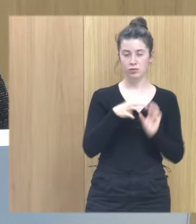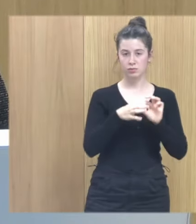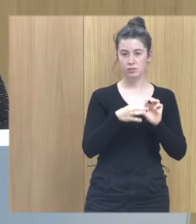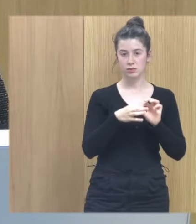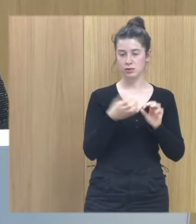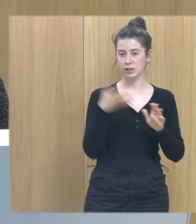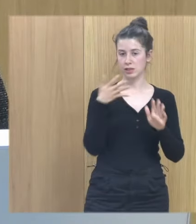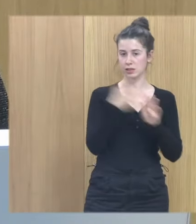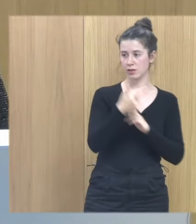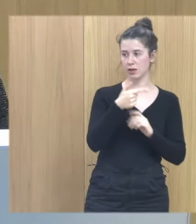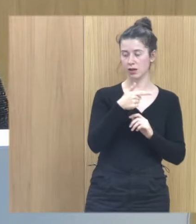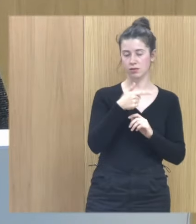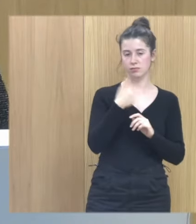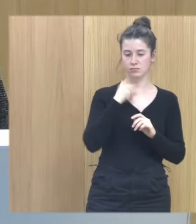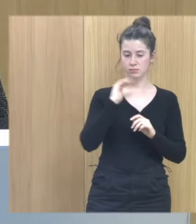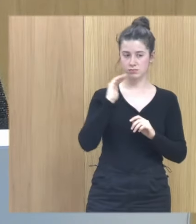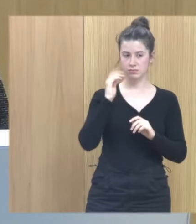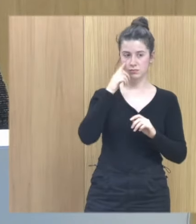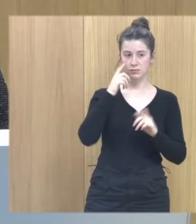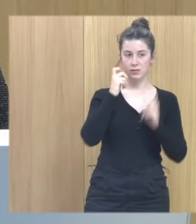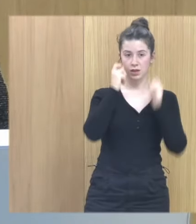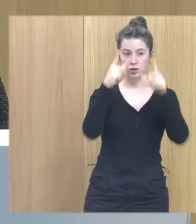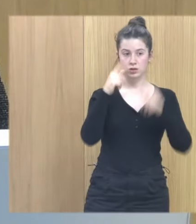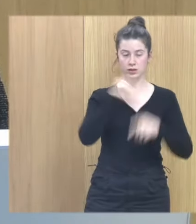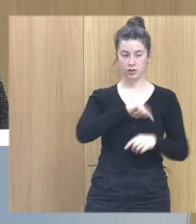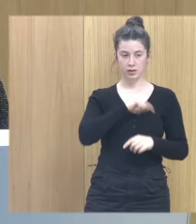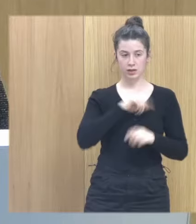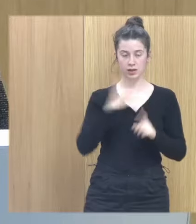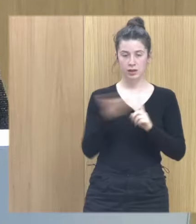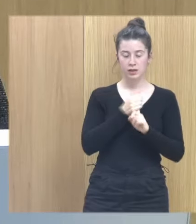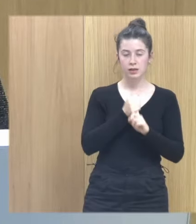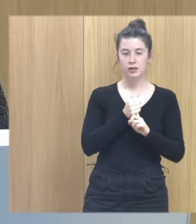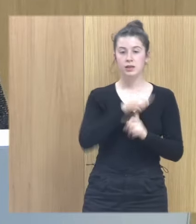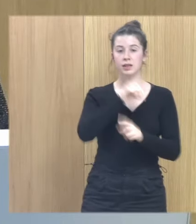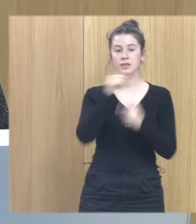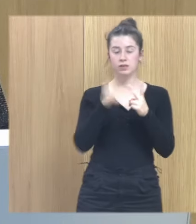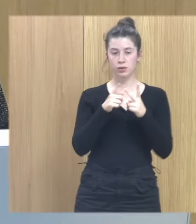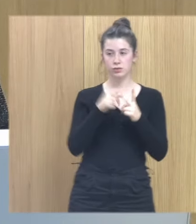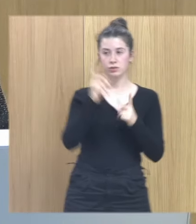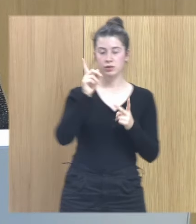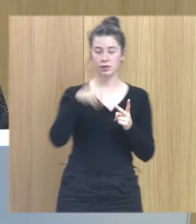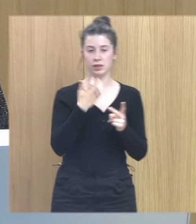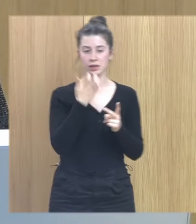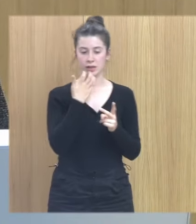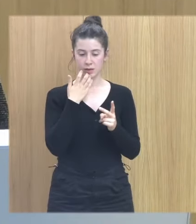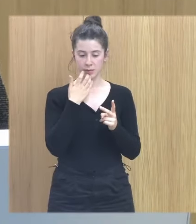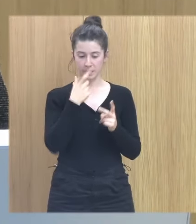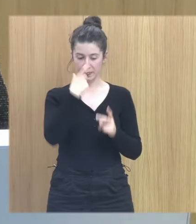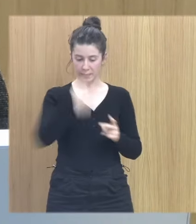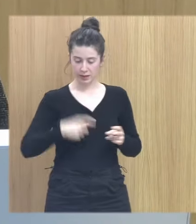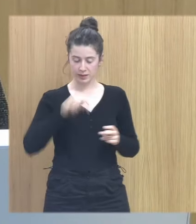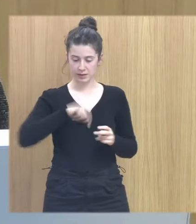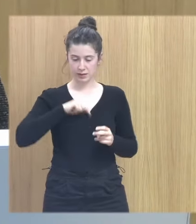una consciencia de ese daño que en la mayoría de los casos no se da. Y segundo, si la persona se siente suficientemente fuerte